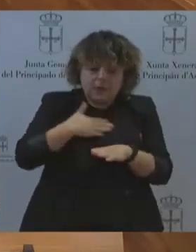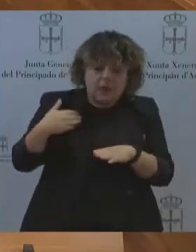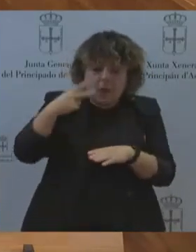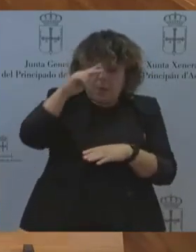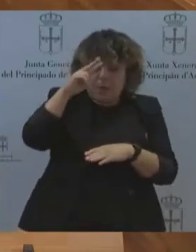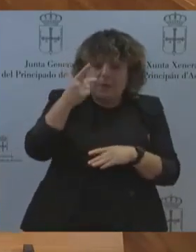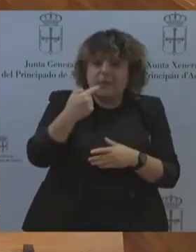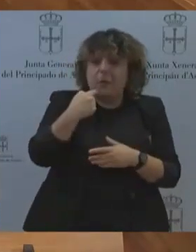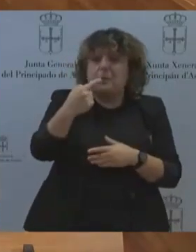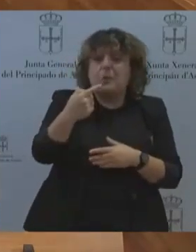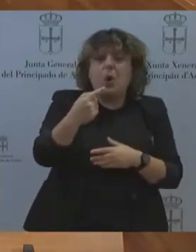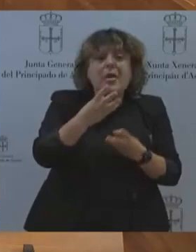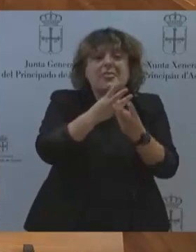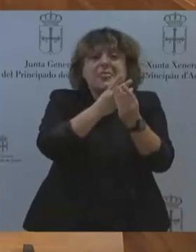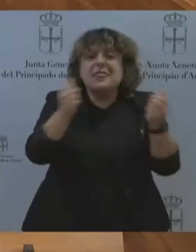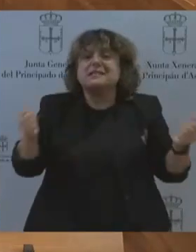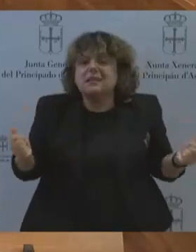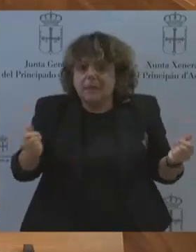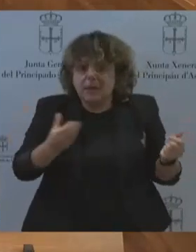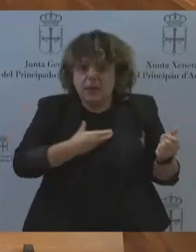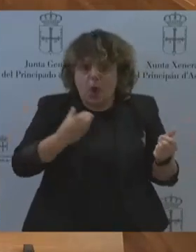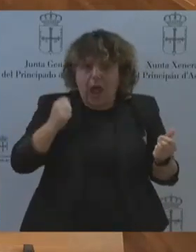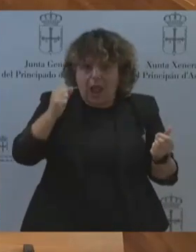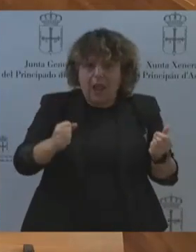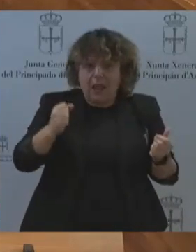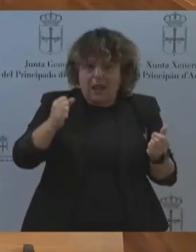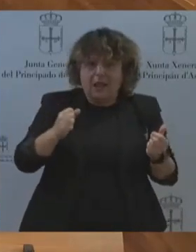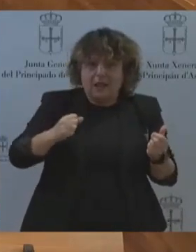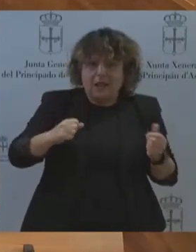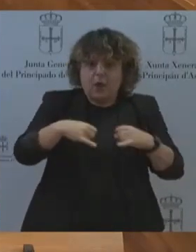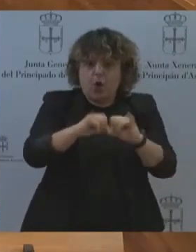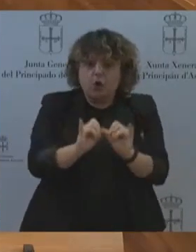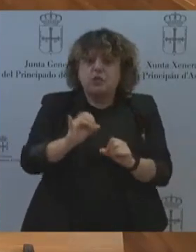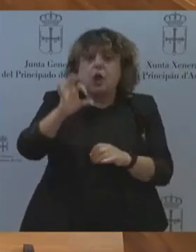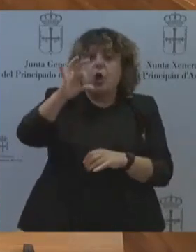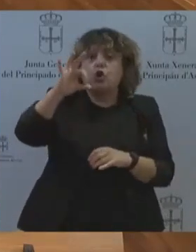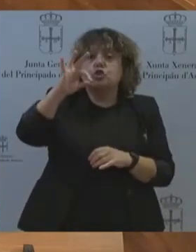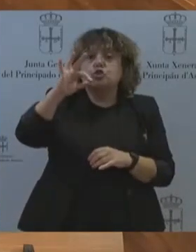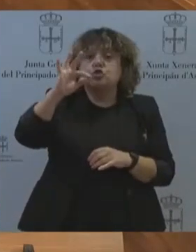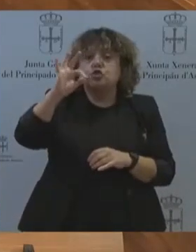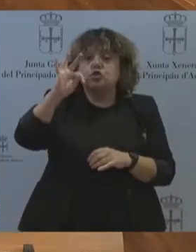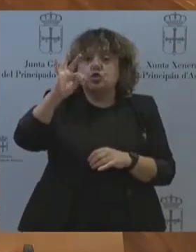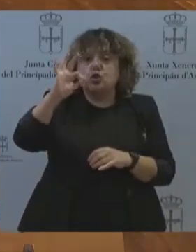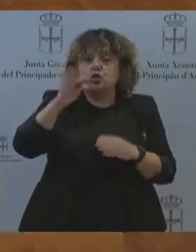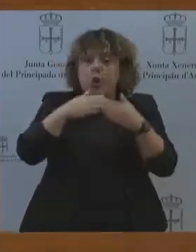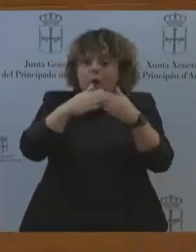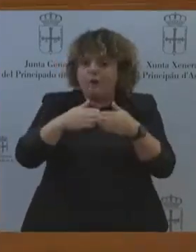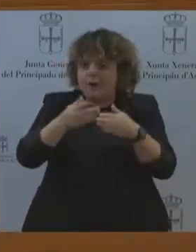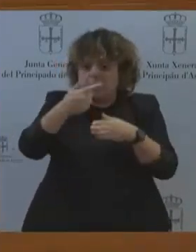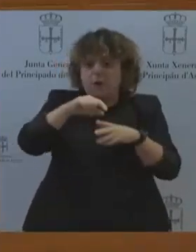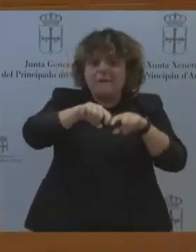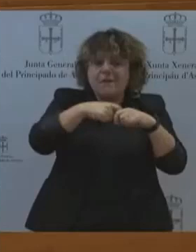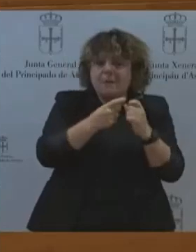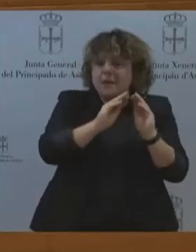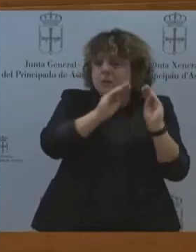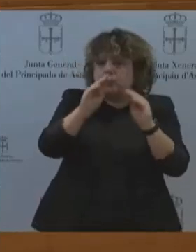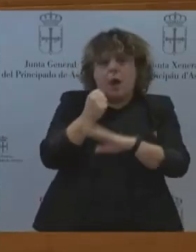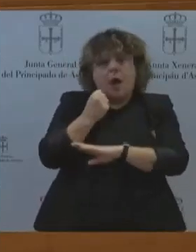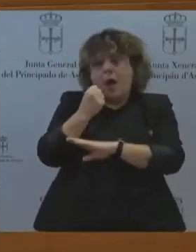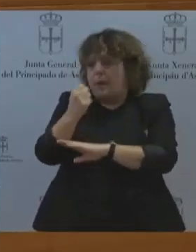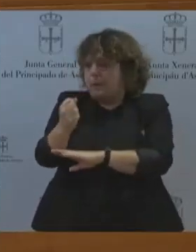del Barco esta noche. Transmitimos todo nuestro apoyo a su familia y deseamos que solo quede en un susto.